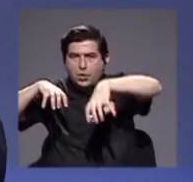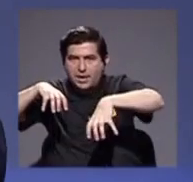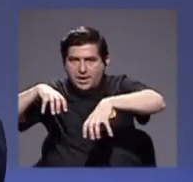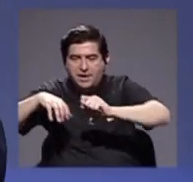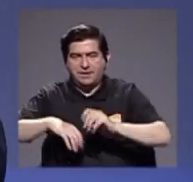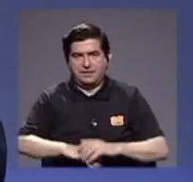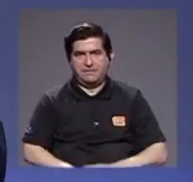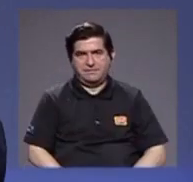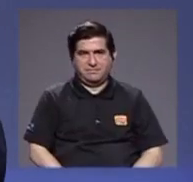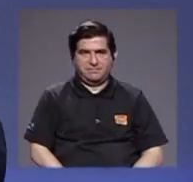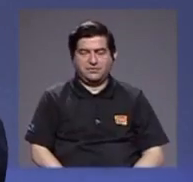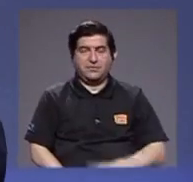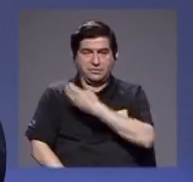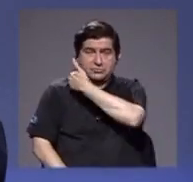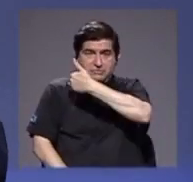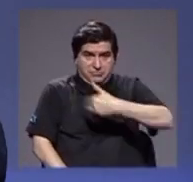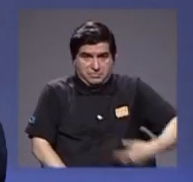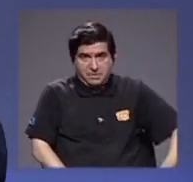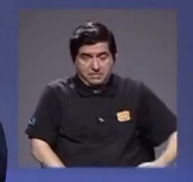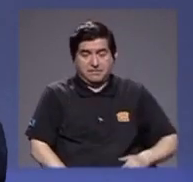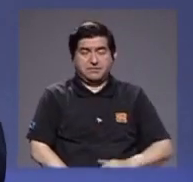Heredia